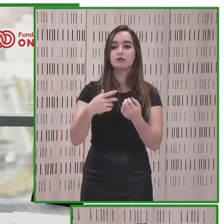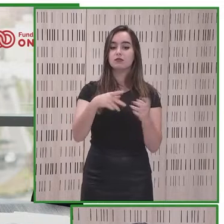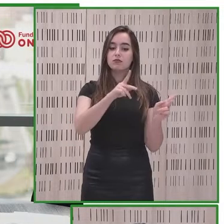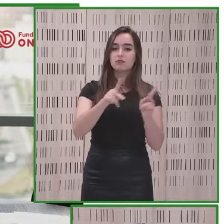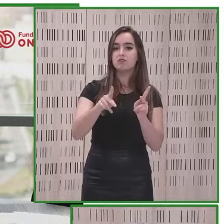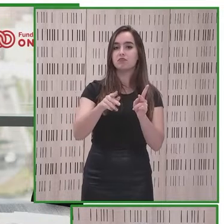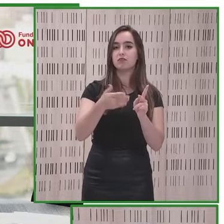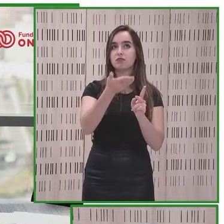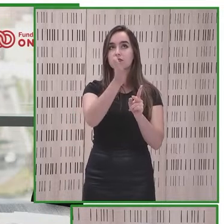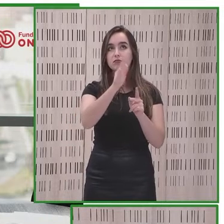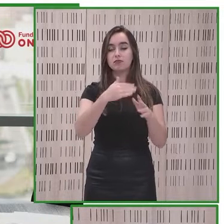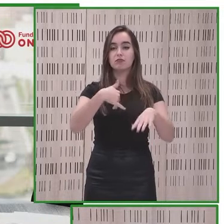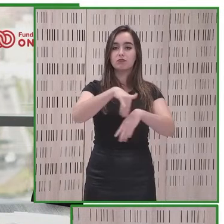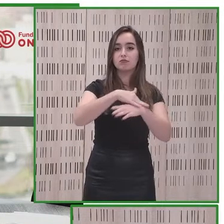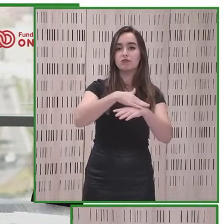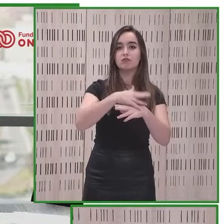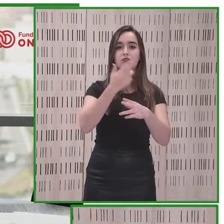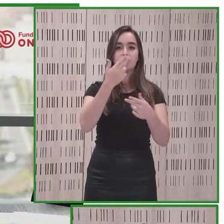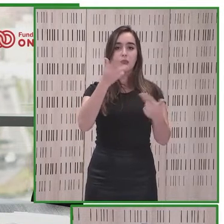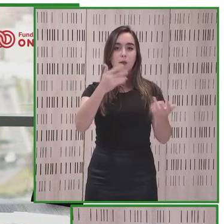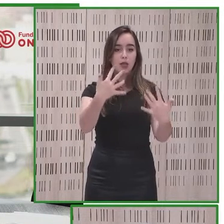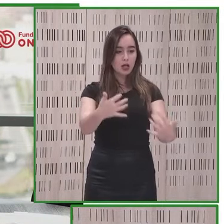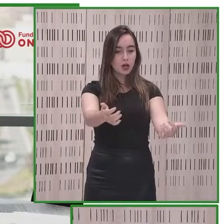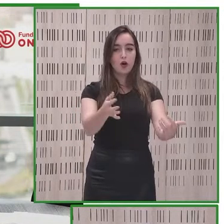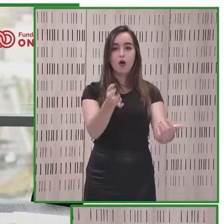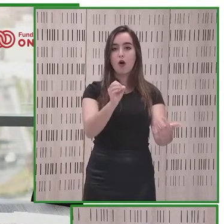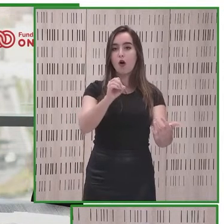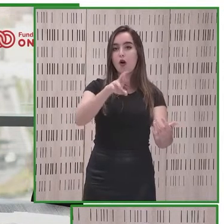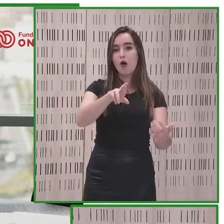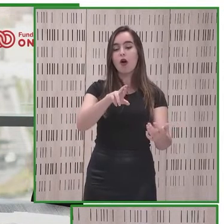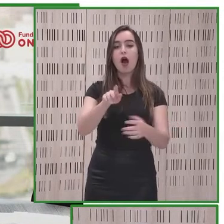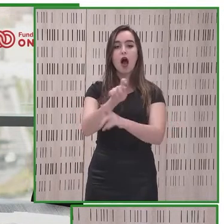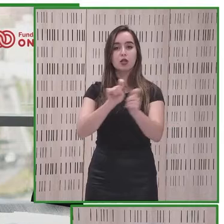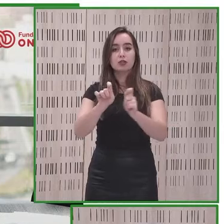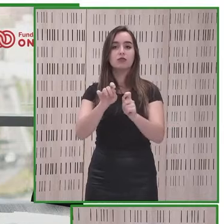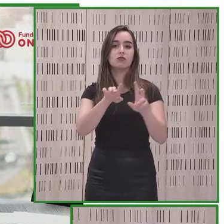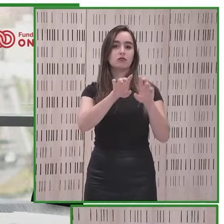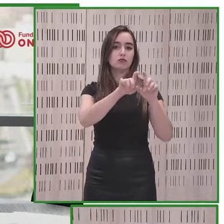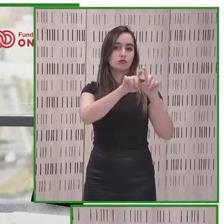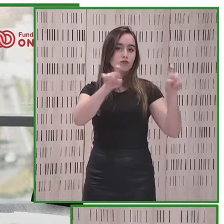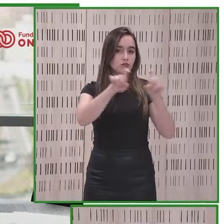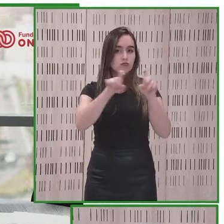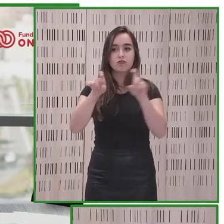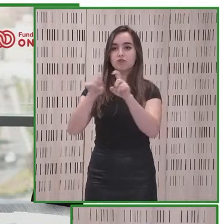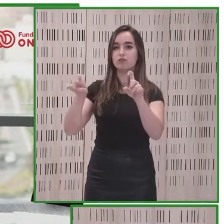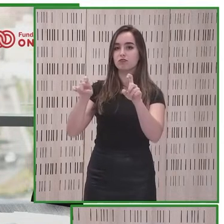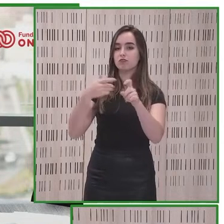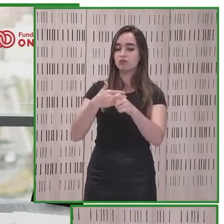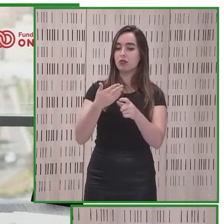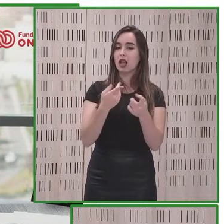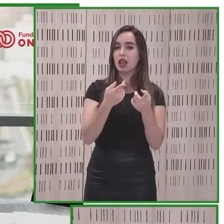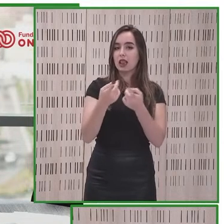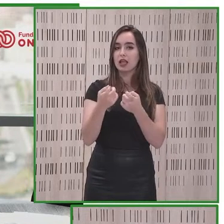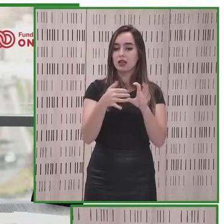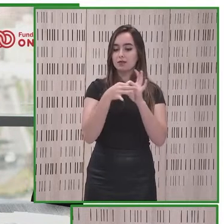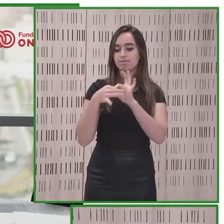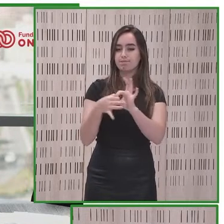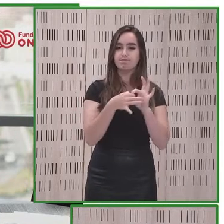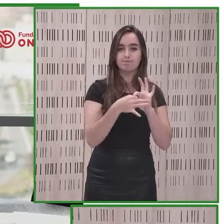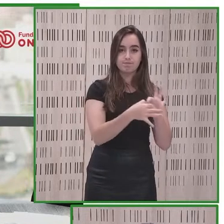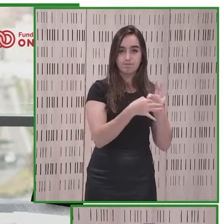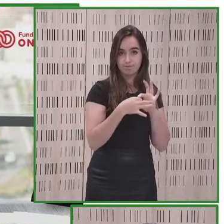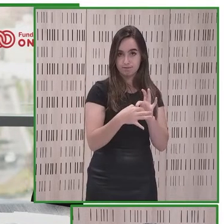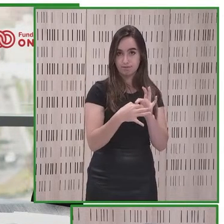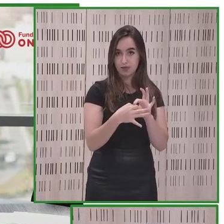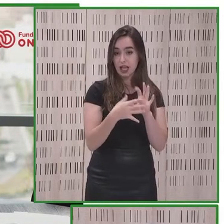las administraciones públicas o de las asociaciones, y os digo asociaciones, organizaciones de consumidores, es algo que llegar a